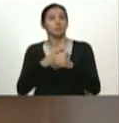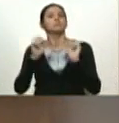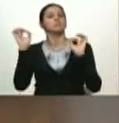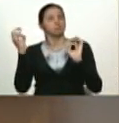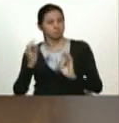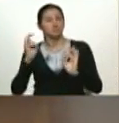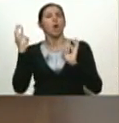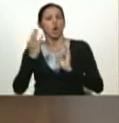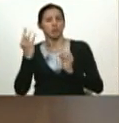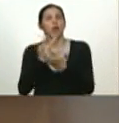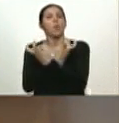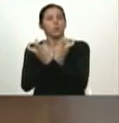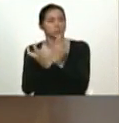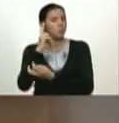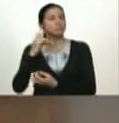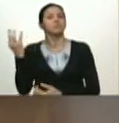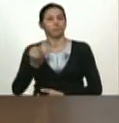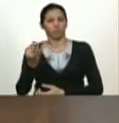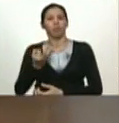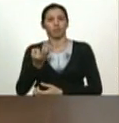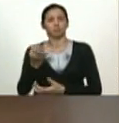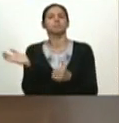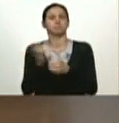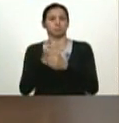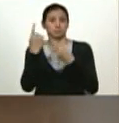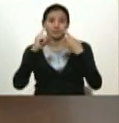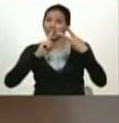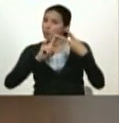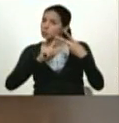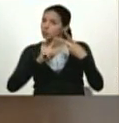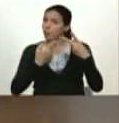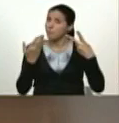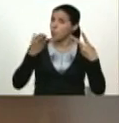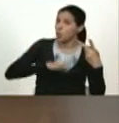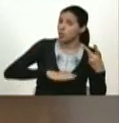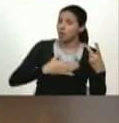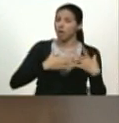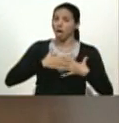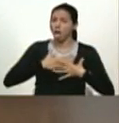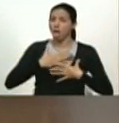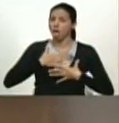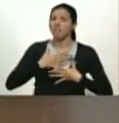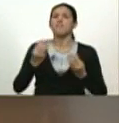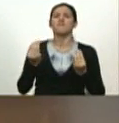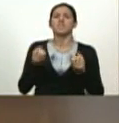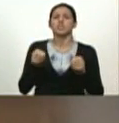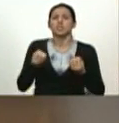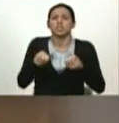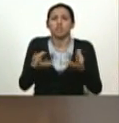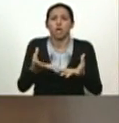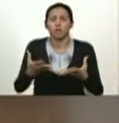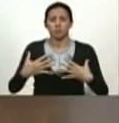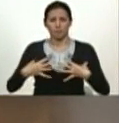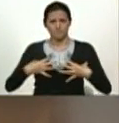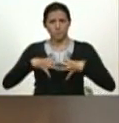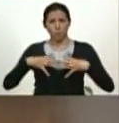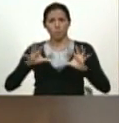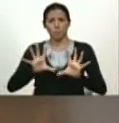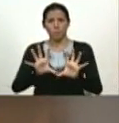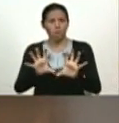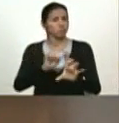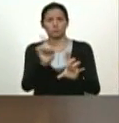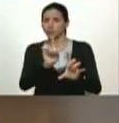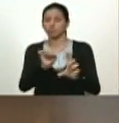libertador. Resultado histórico. Segundo, no murió de tuberculosis. Y tercero, le